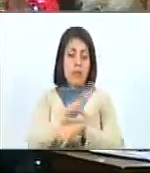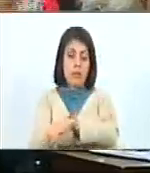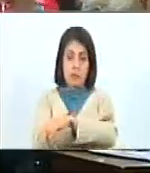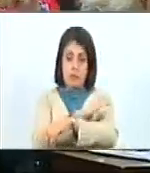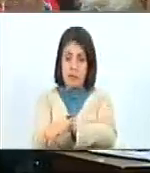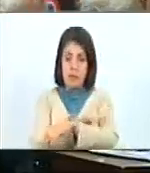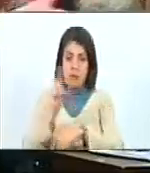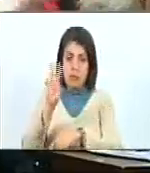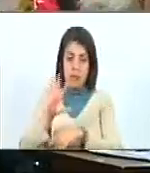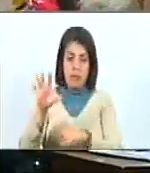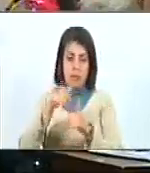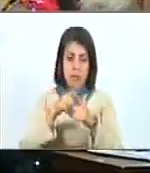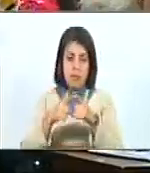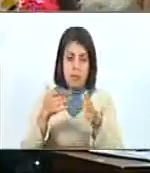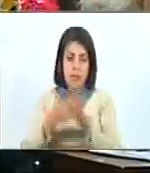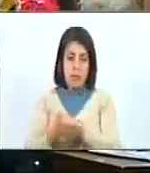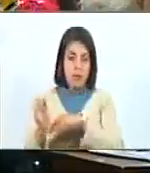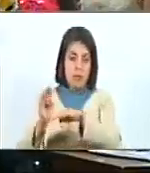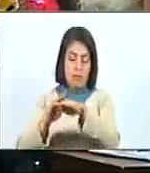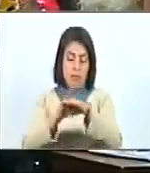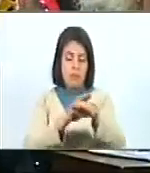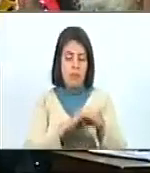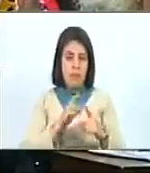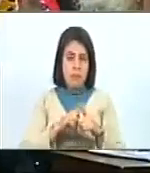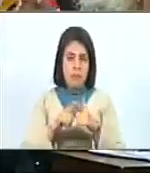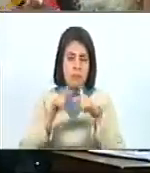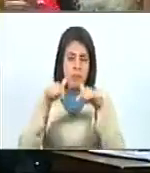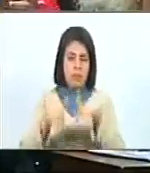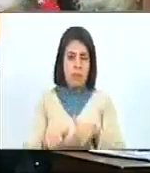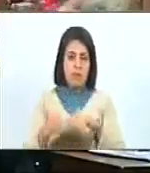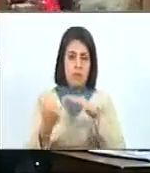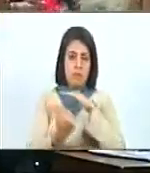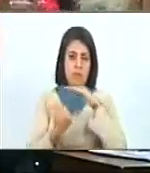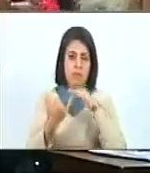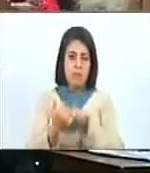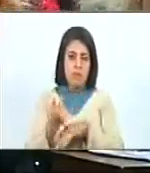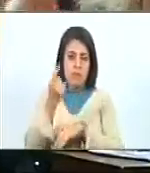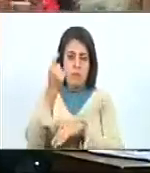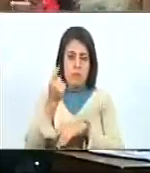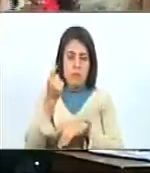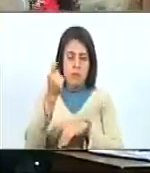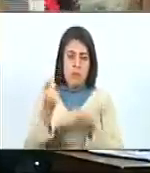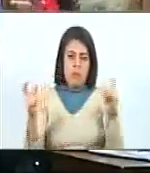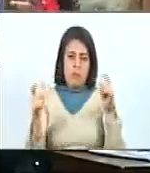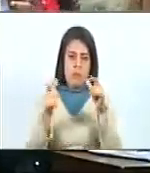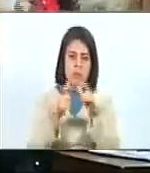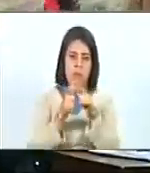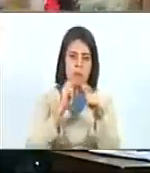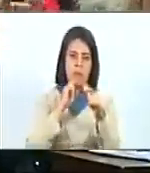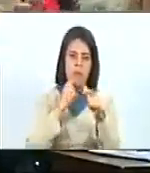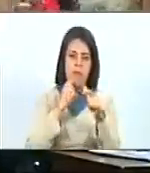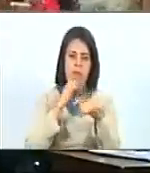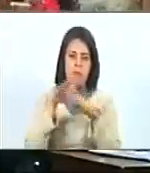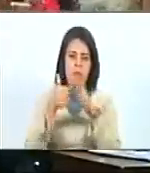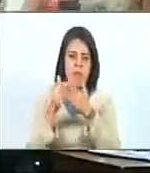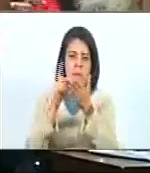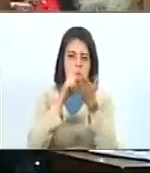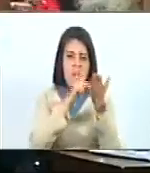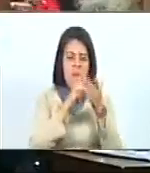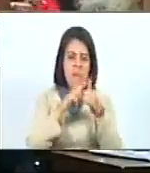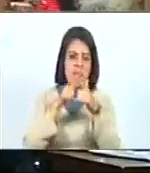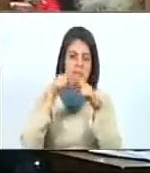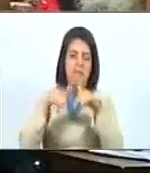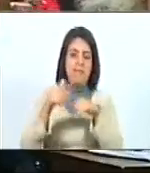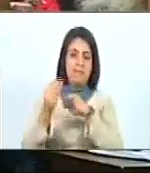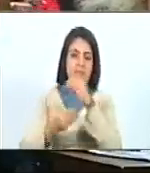venezolana, pues las sesiones que se convocan en esta instancia parlamentaria son sesiones secretas, donde solo participa un grupo